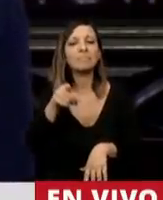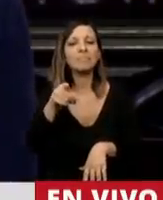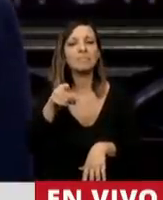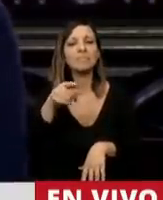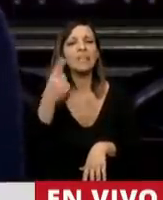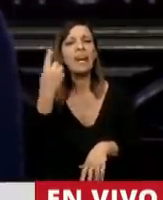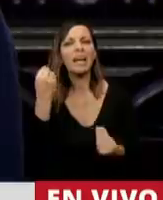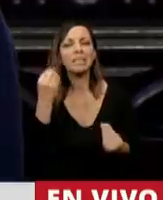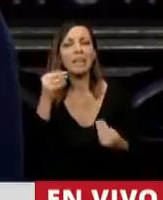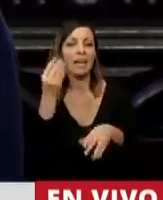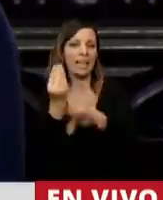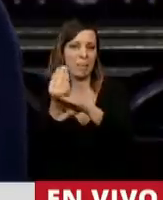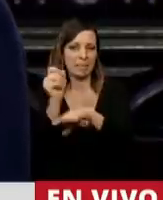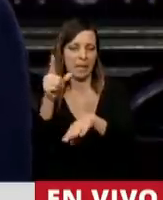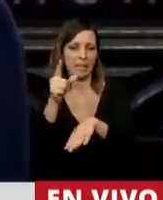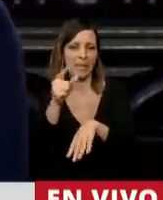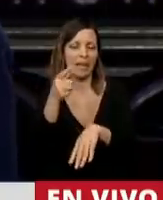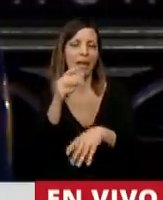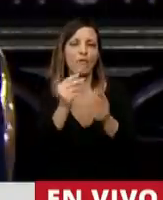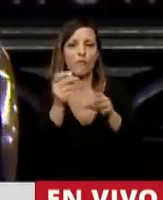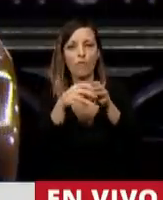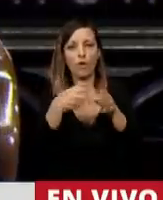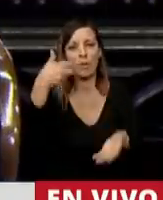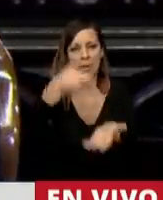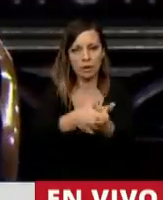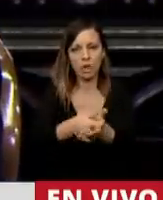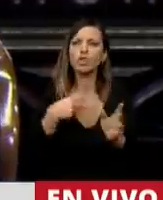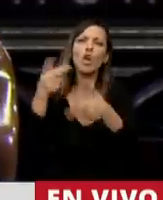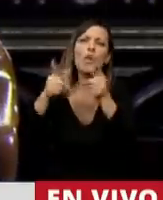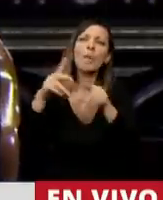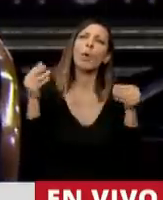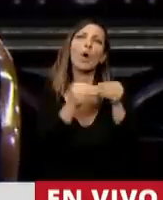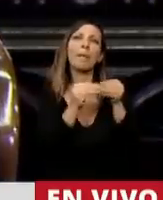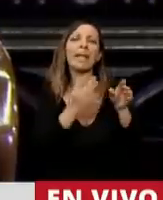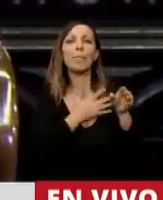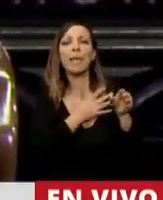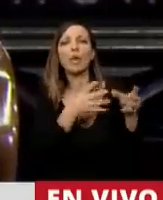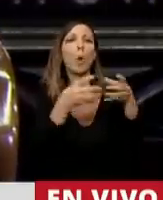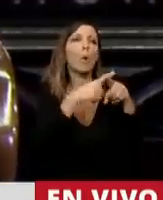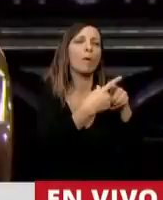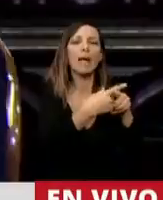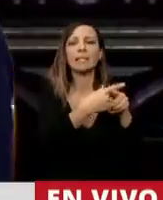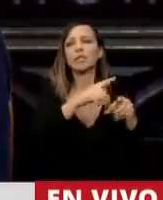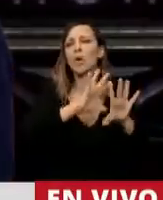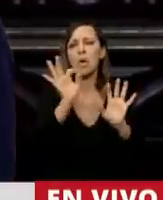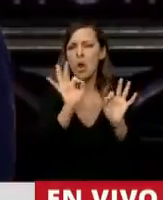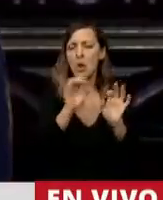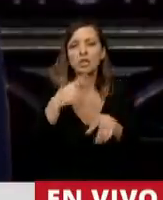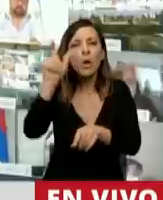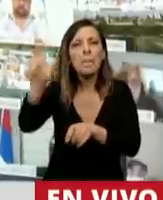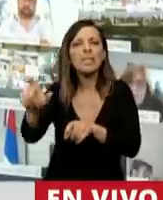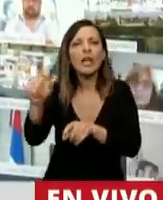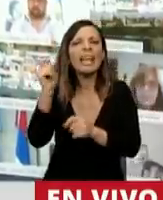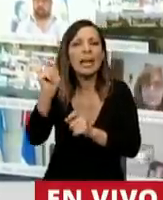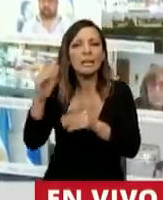que representa el Fondo de Inversión Greylock. No vamos a hablar. No estoy hablando de un compañero de una organización política territorial. Estoy